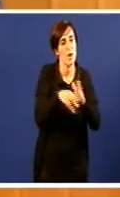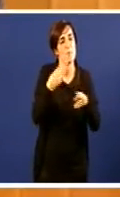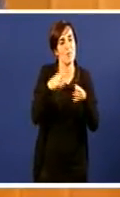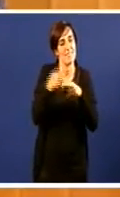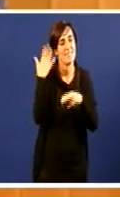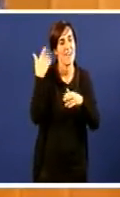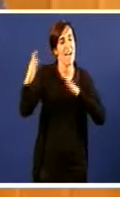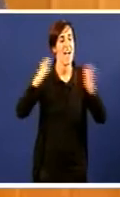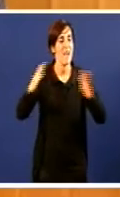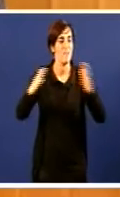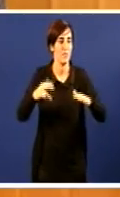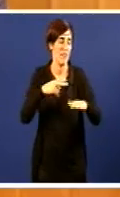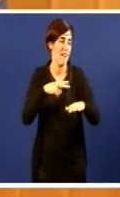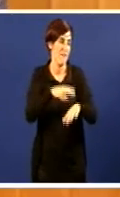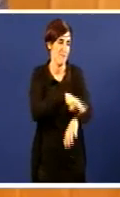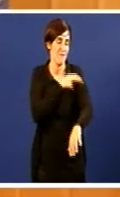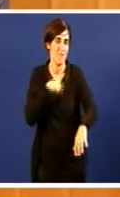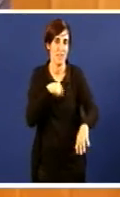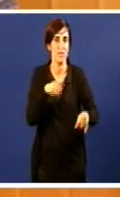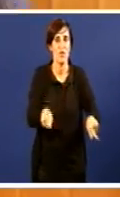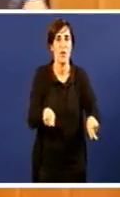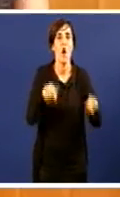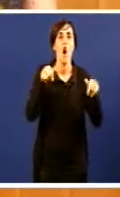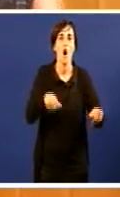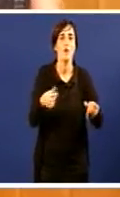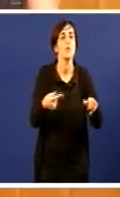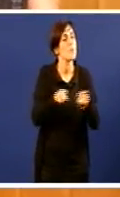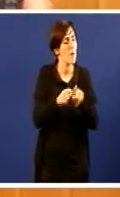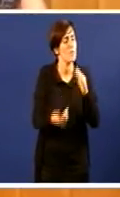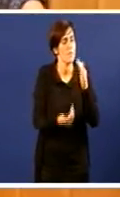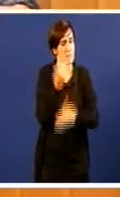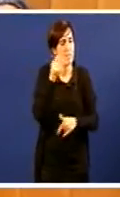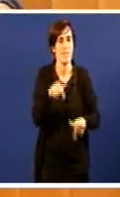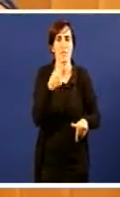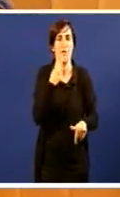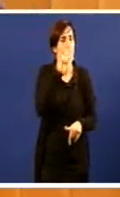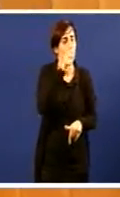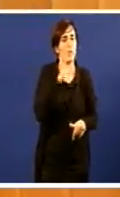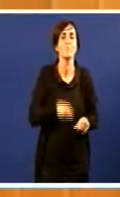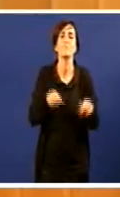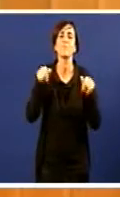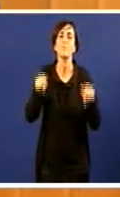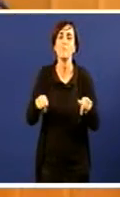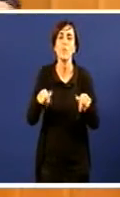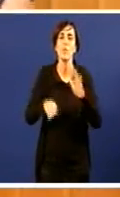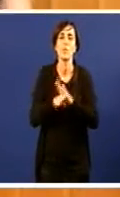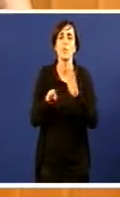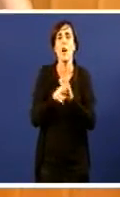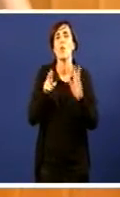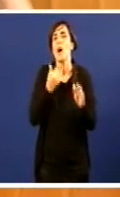homenaxe as verdades que dixo o señor presidente Feijó. E vou a contar simplemente algo que creo que é clave para este